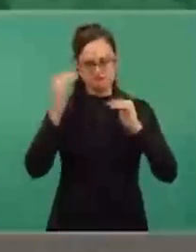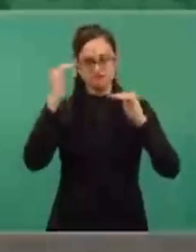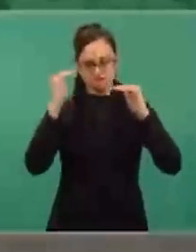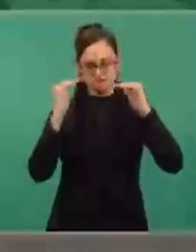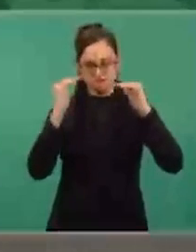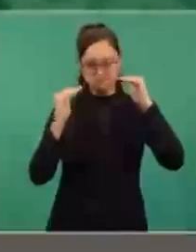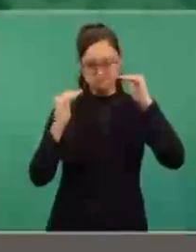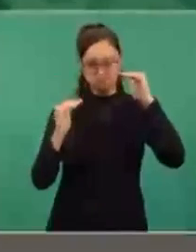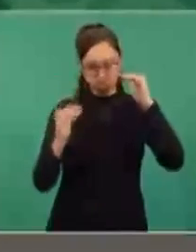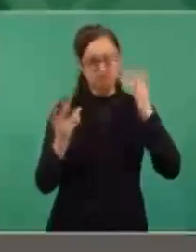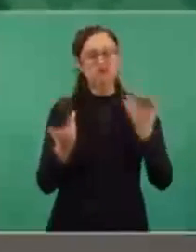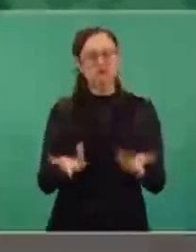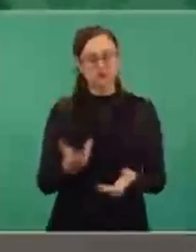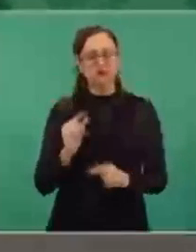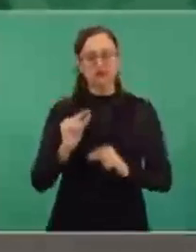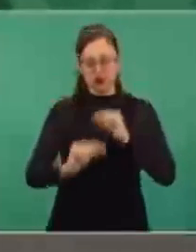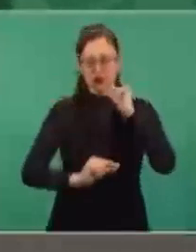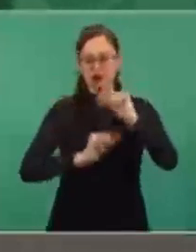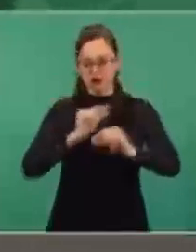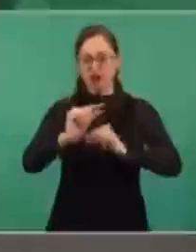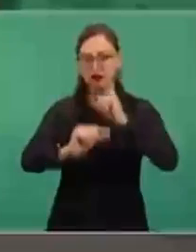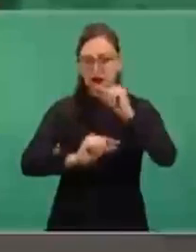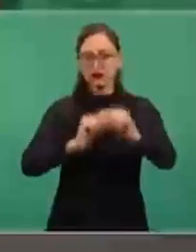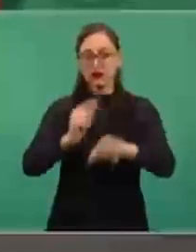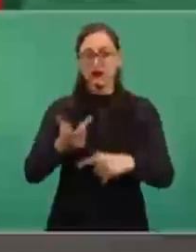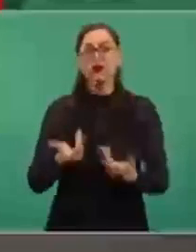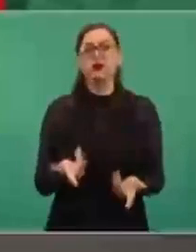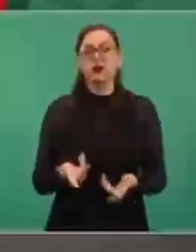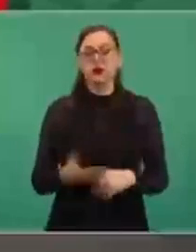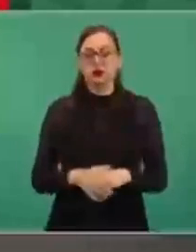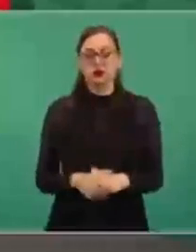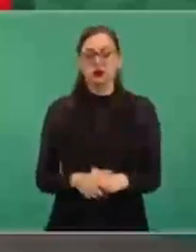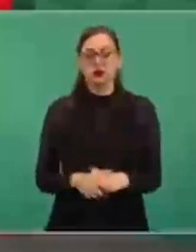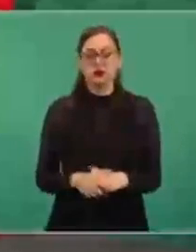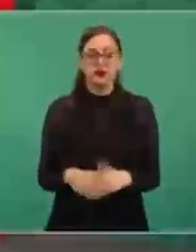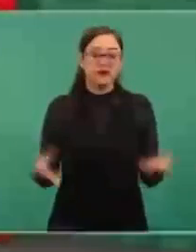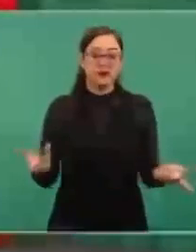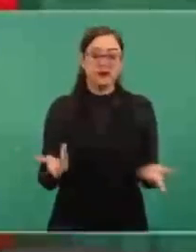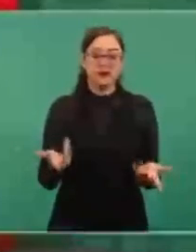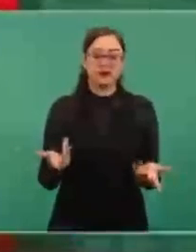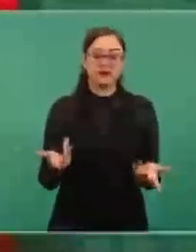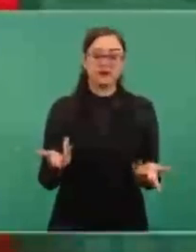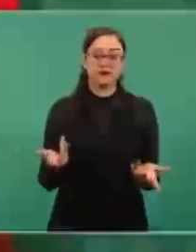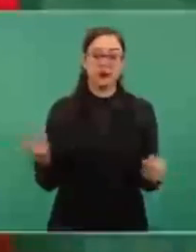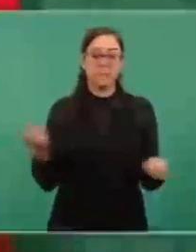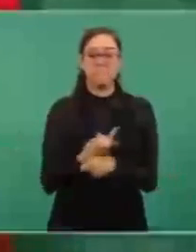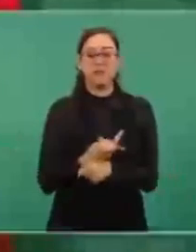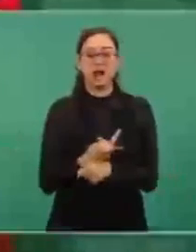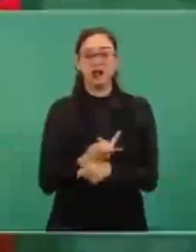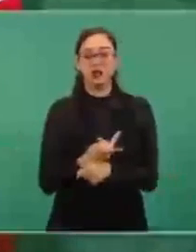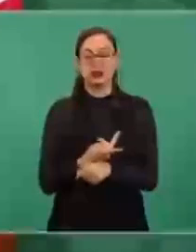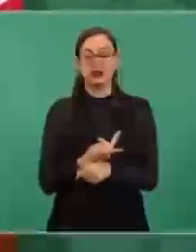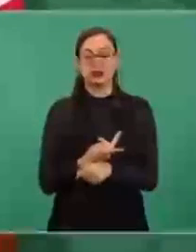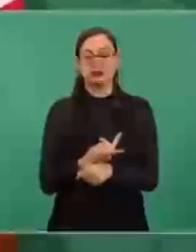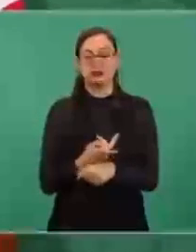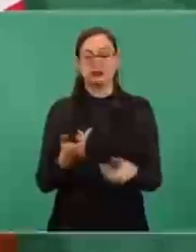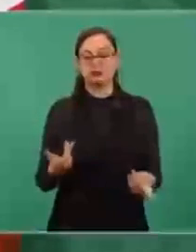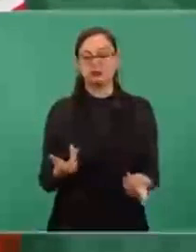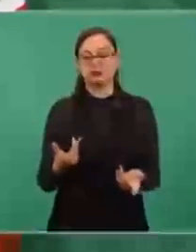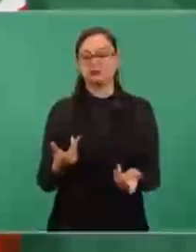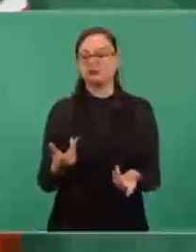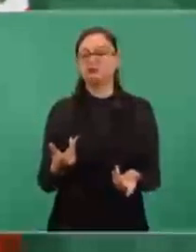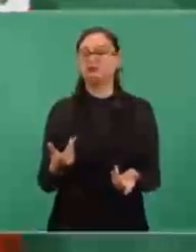que no se nos presentó como problema en el caso de las